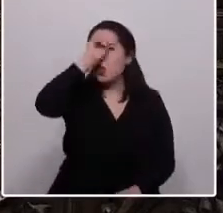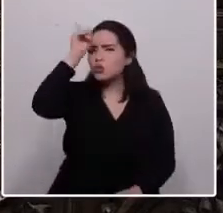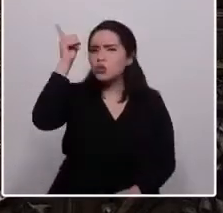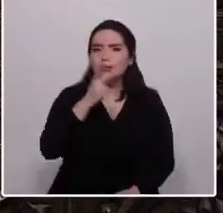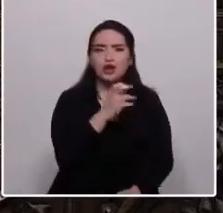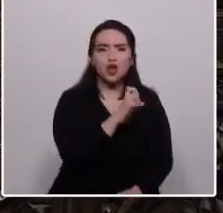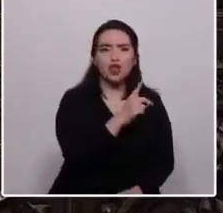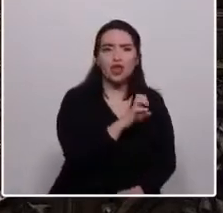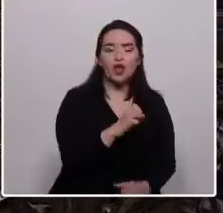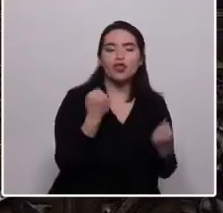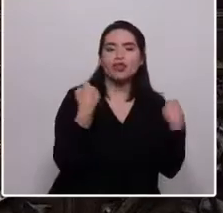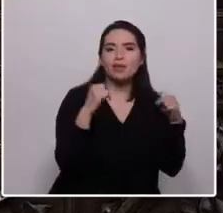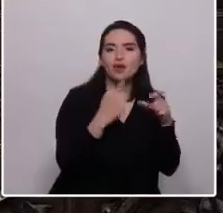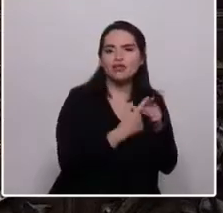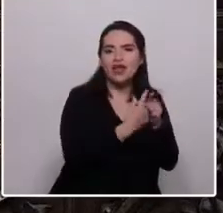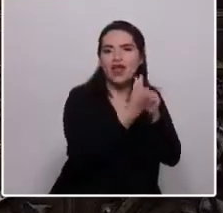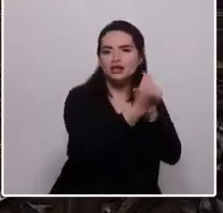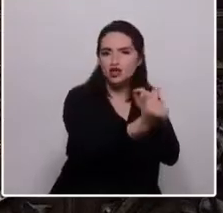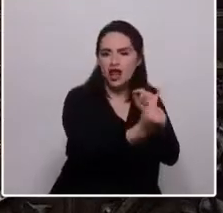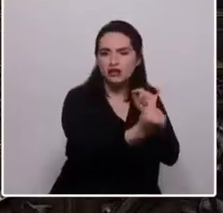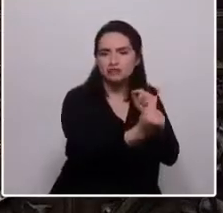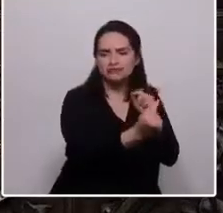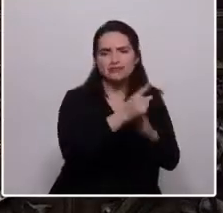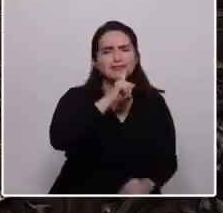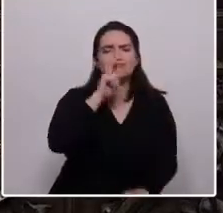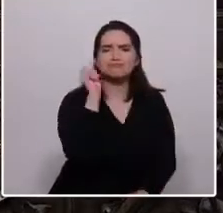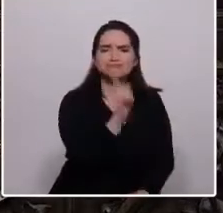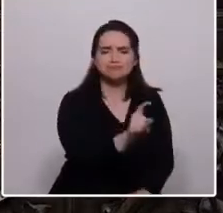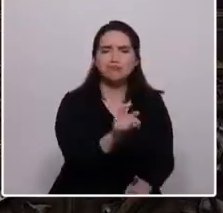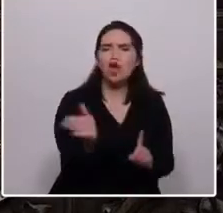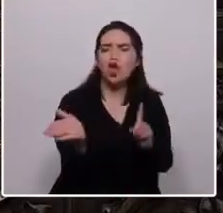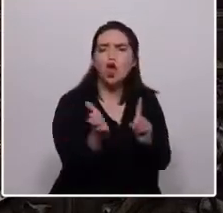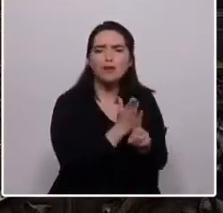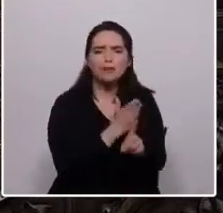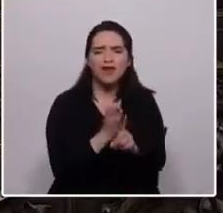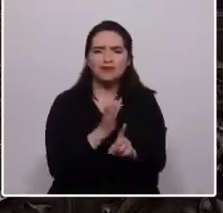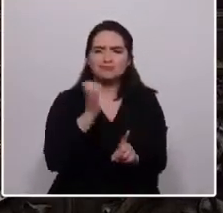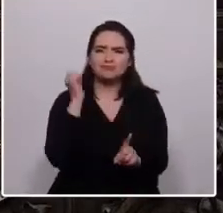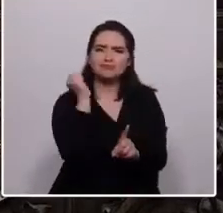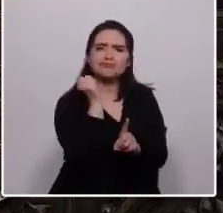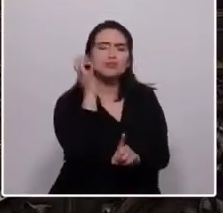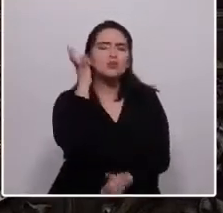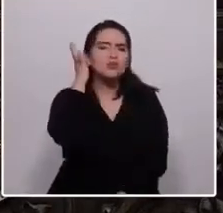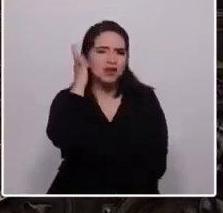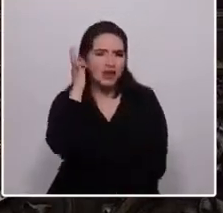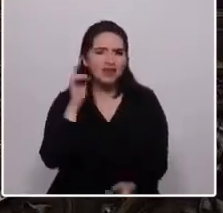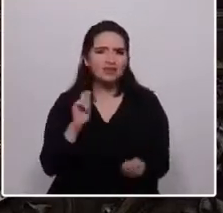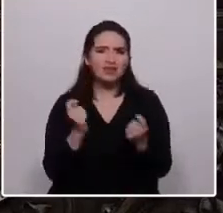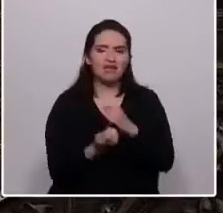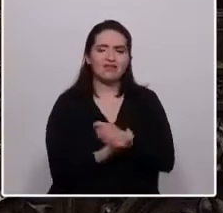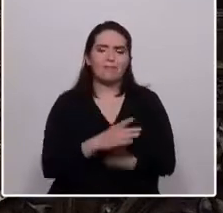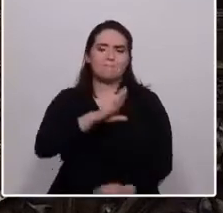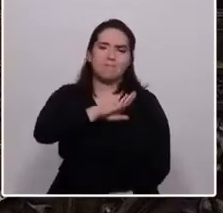deporte nacional, insultar, golpear y asesinar mujeres, travestis y maricones.